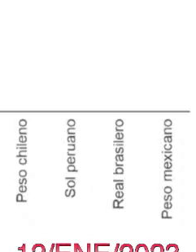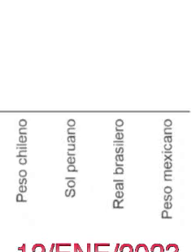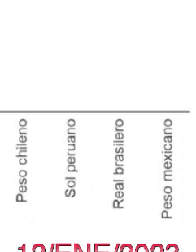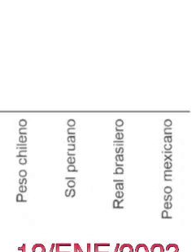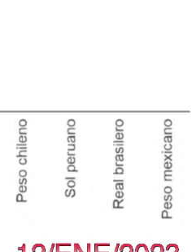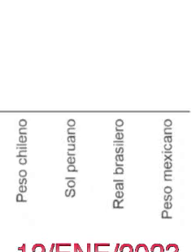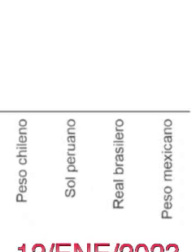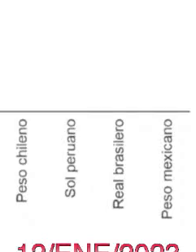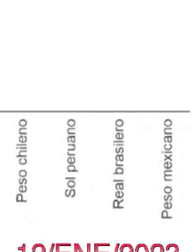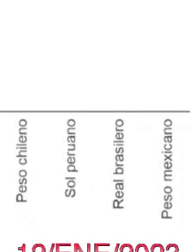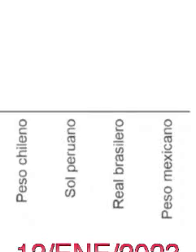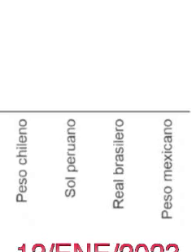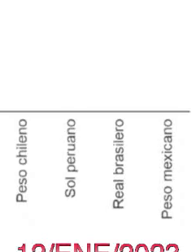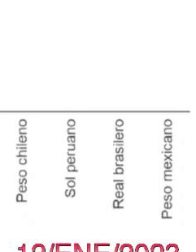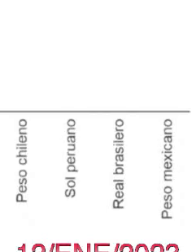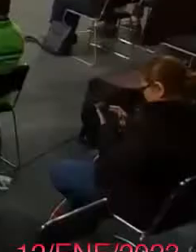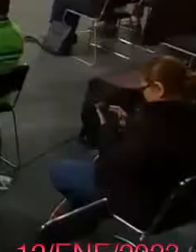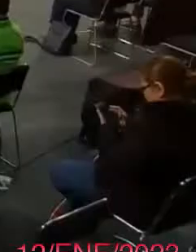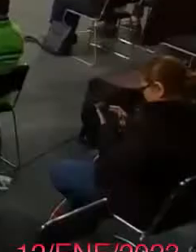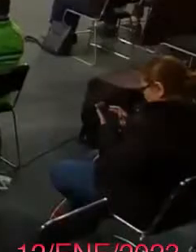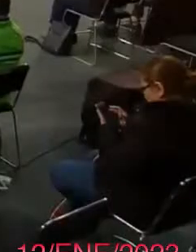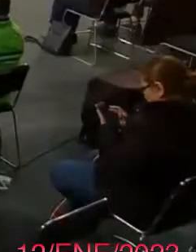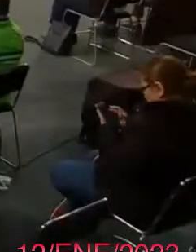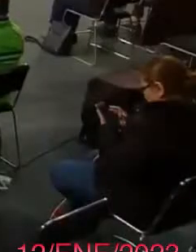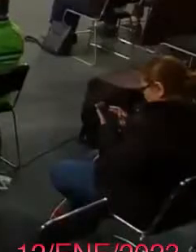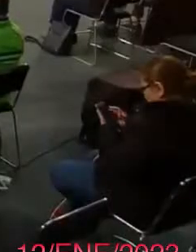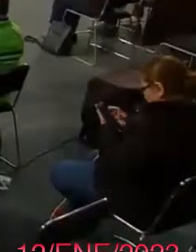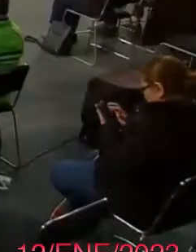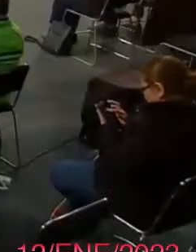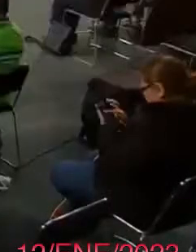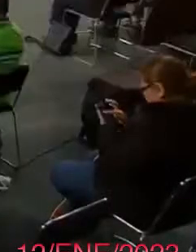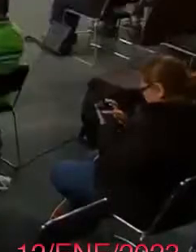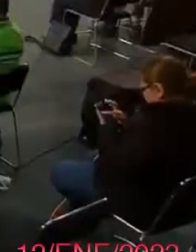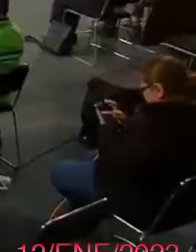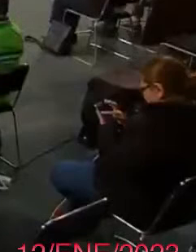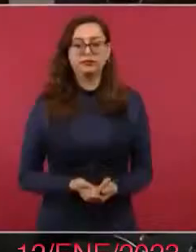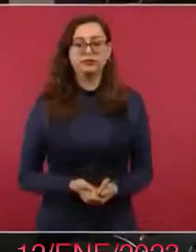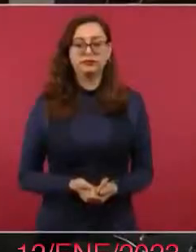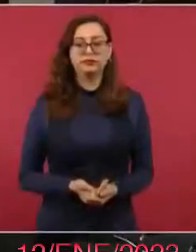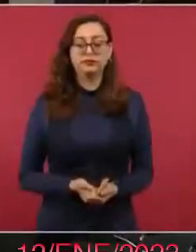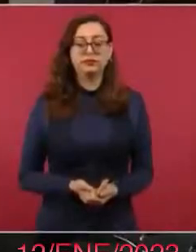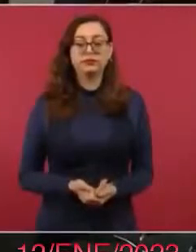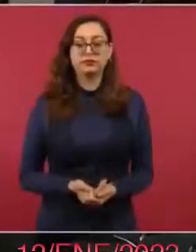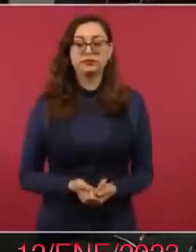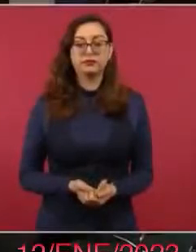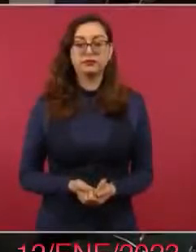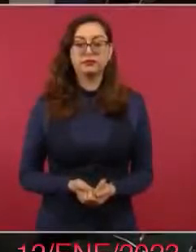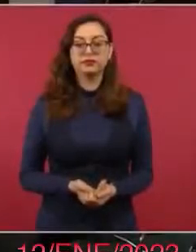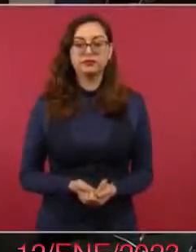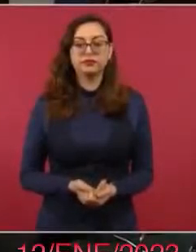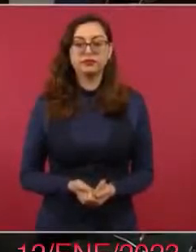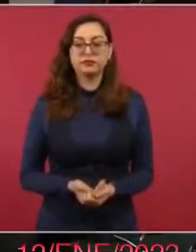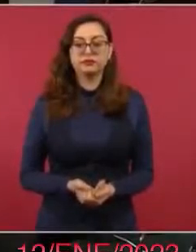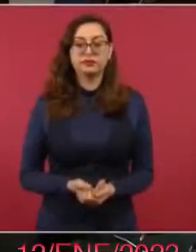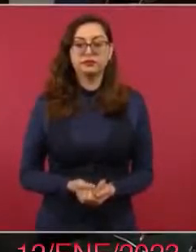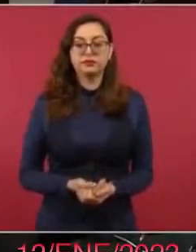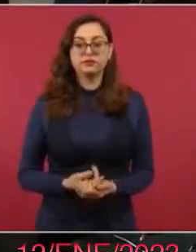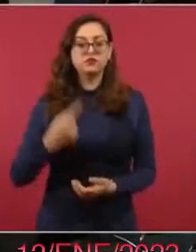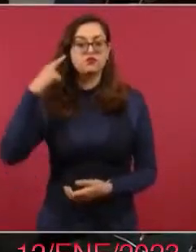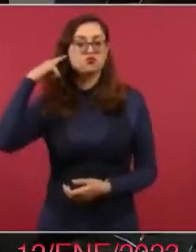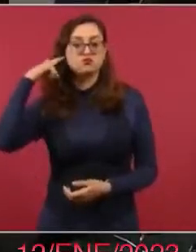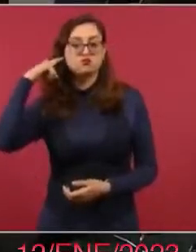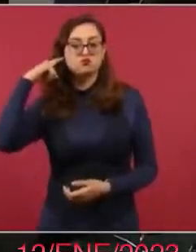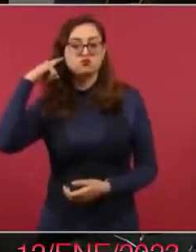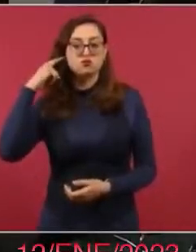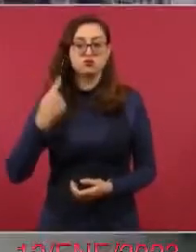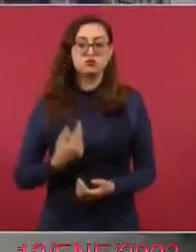Nada más, presidente, hay veces que, después de lo que dijo la jefa de gobierno del tema de la Guardia Nacional, que hablan de que se está militarizando el